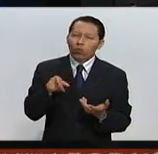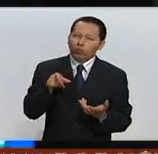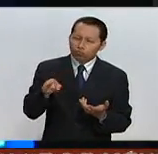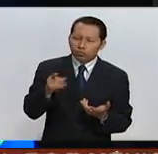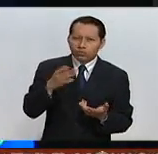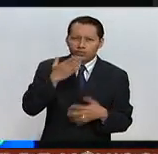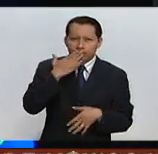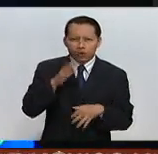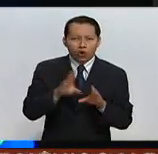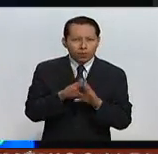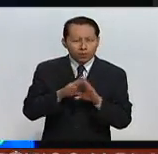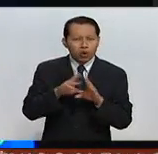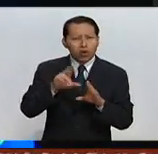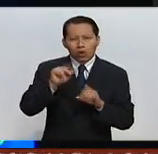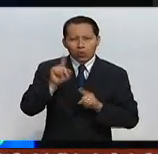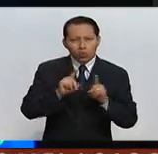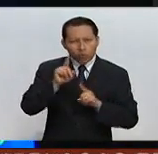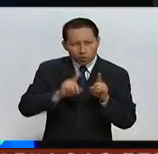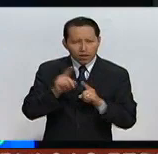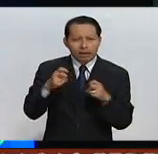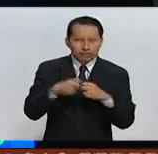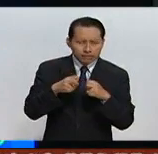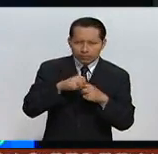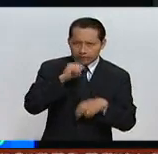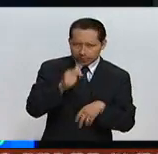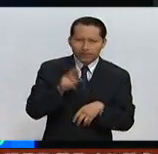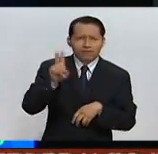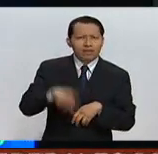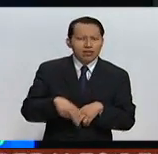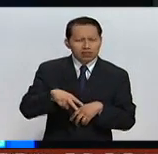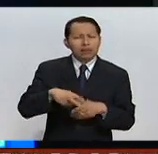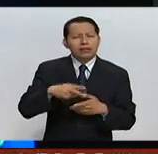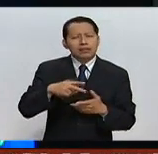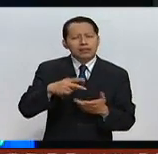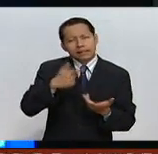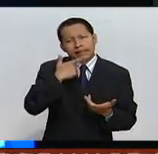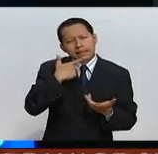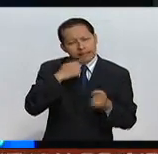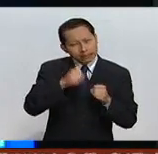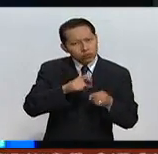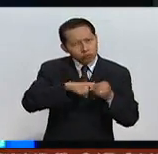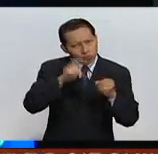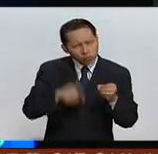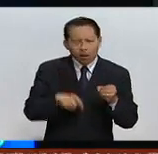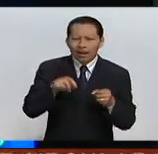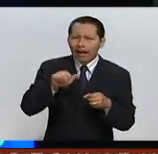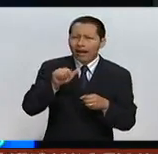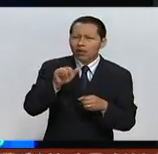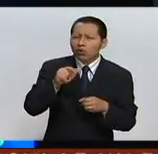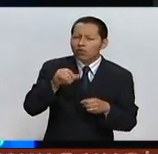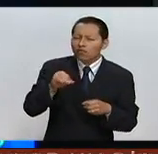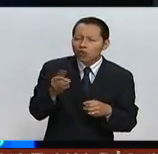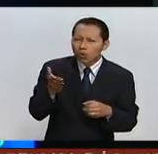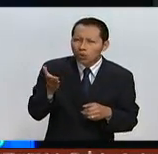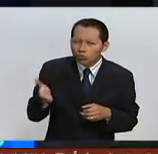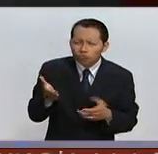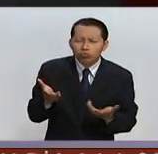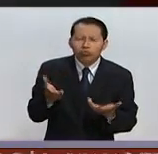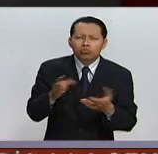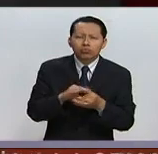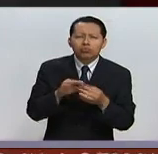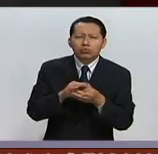prácticamente decir que la salida era inminente de la Unión Europea. Adolfo, una lectura que se da